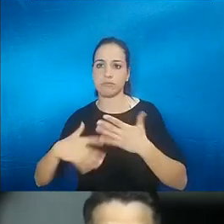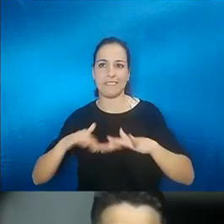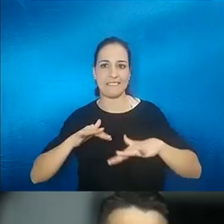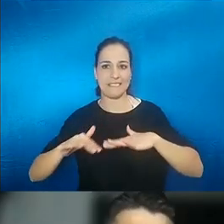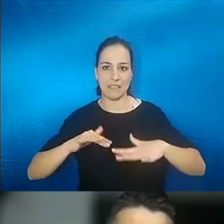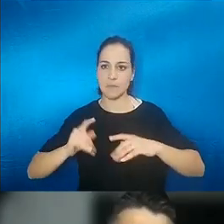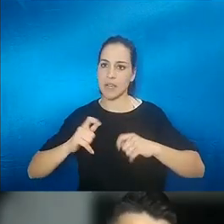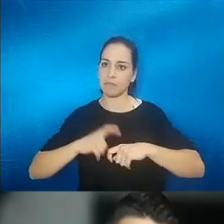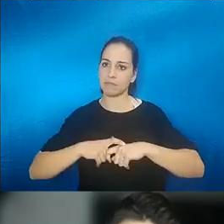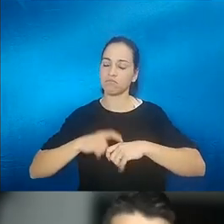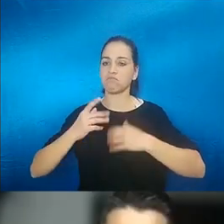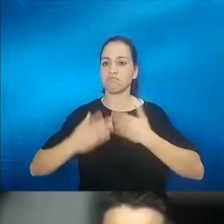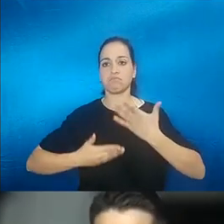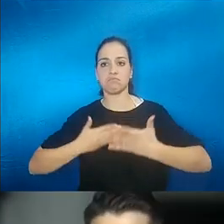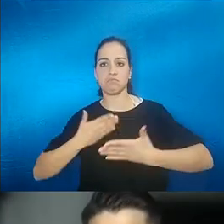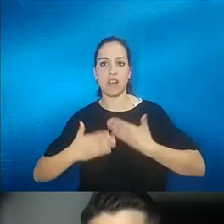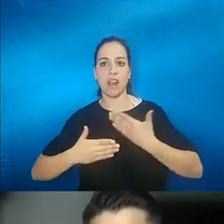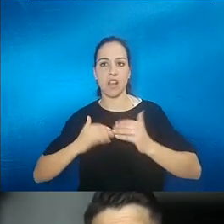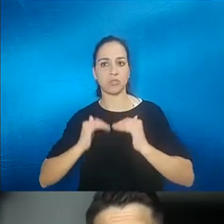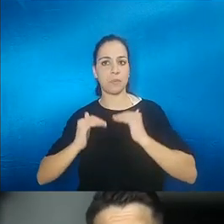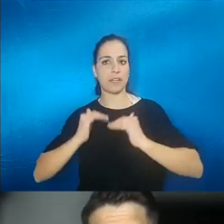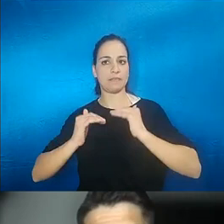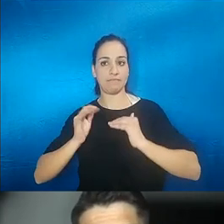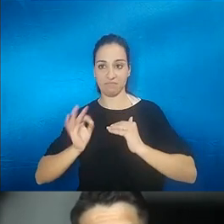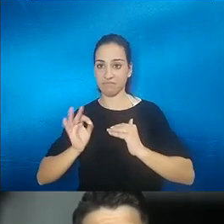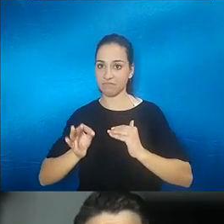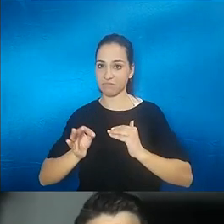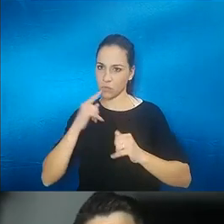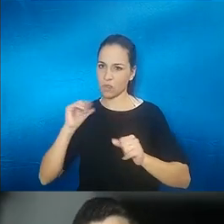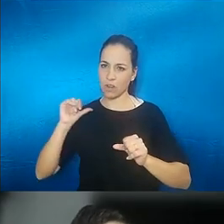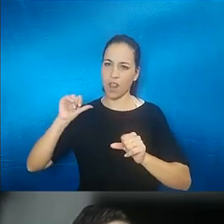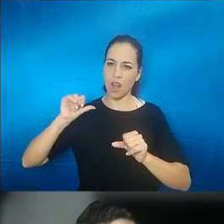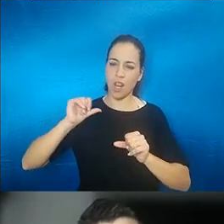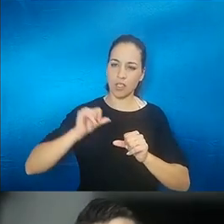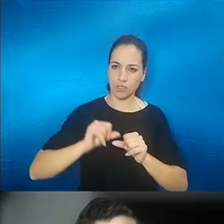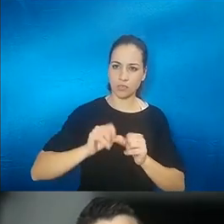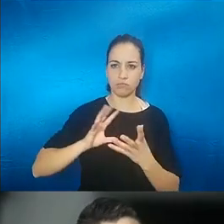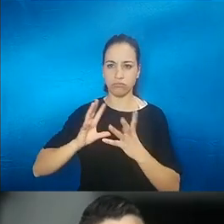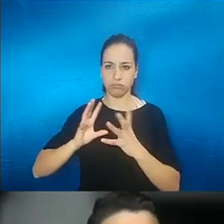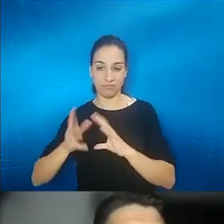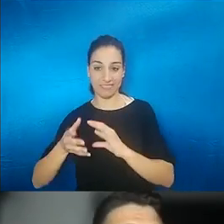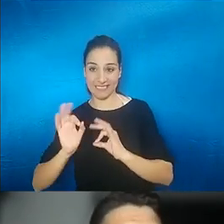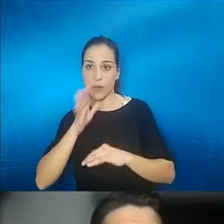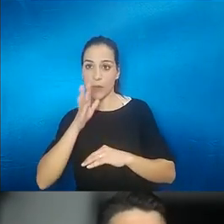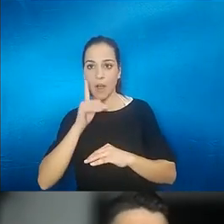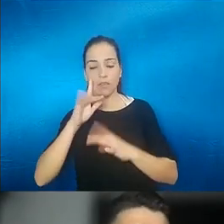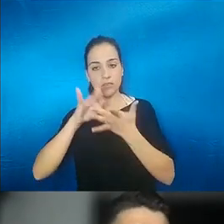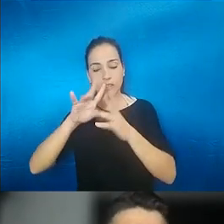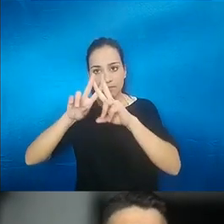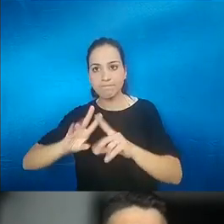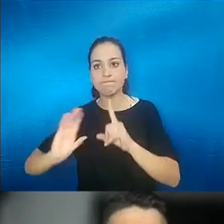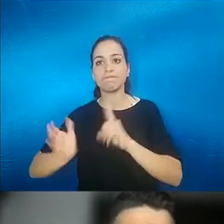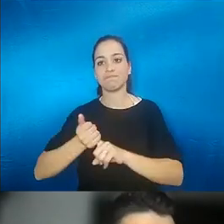superación quizás no me equivoque pero tú has tenido ya un recorrido pero porque a ti te dijeron lo que tenían de alguna o de otra manera el